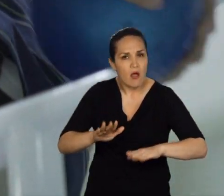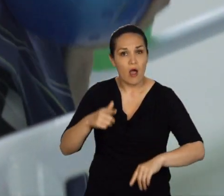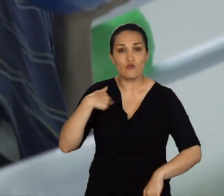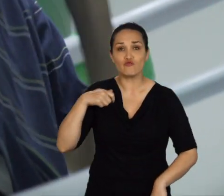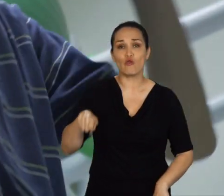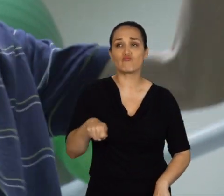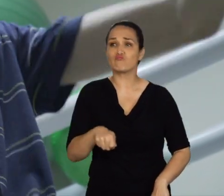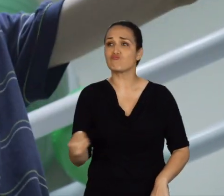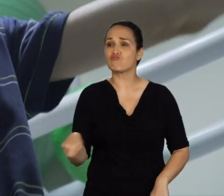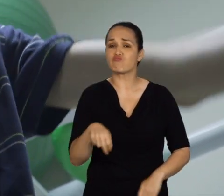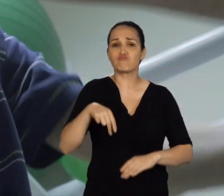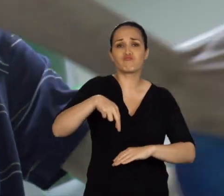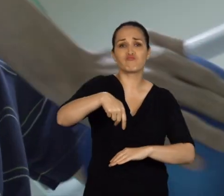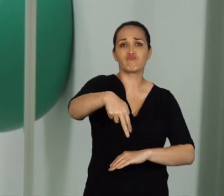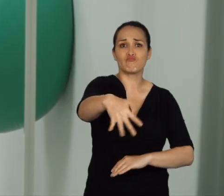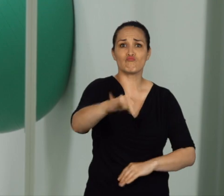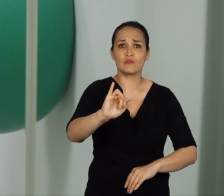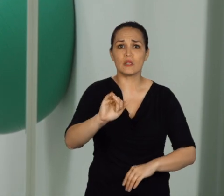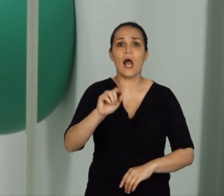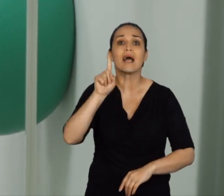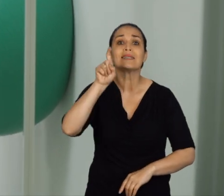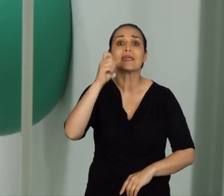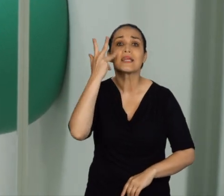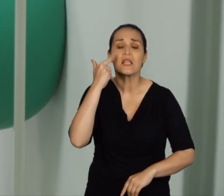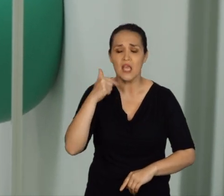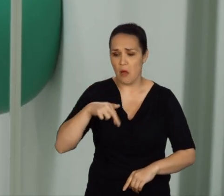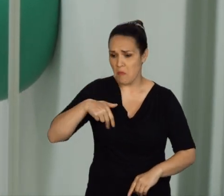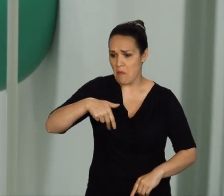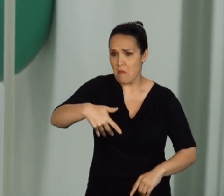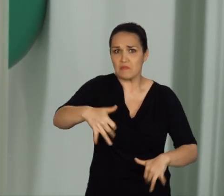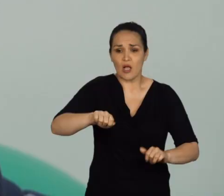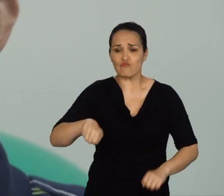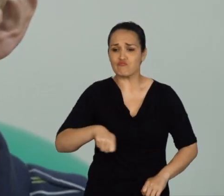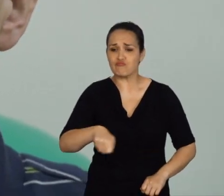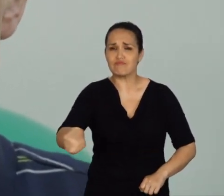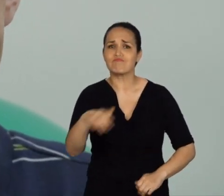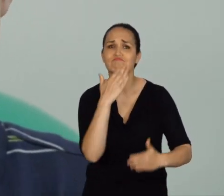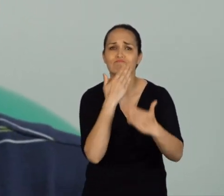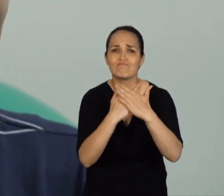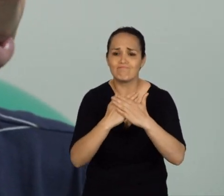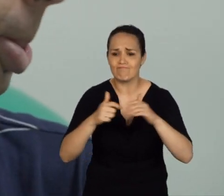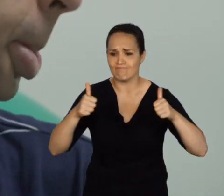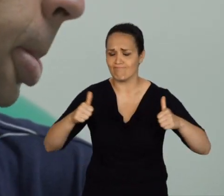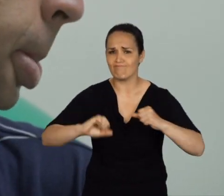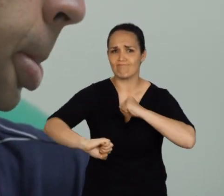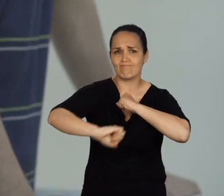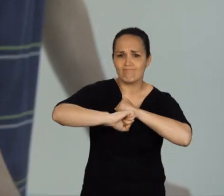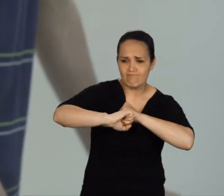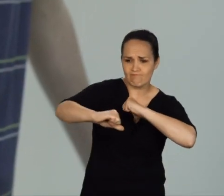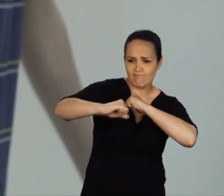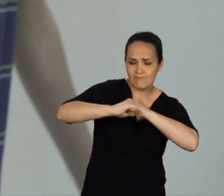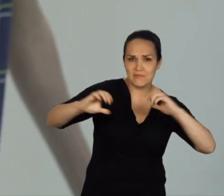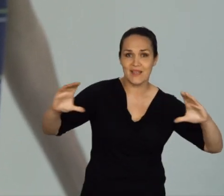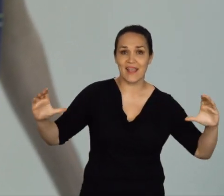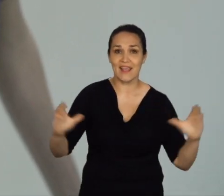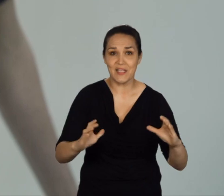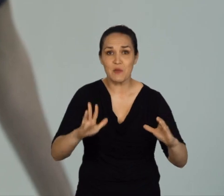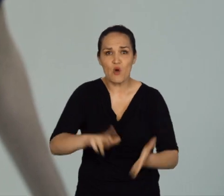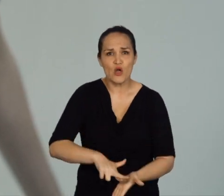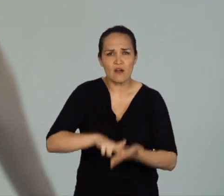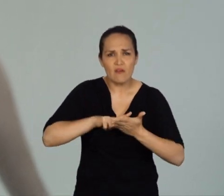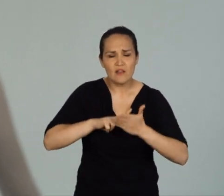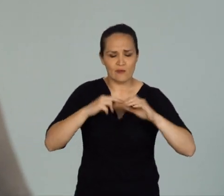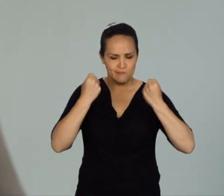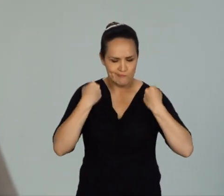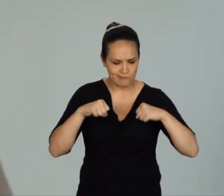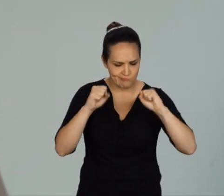embargo, yo salí con un bastón del hospital 26 días después de la cirugía, gracias a la buena asistencia que nos han brindado en